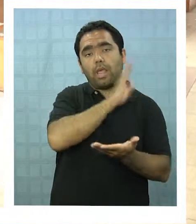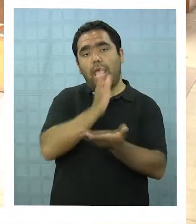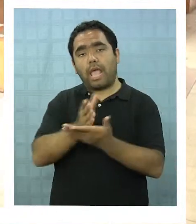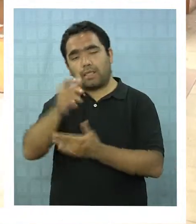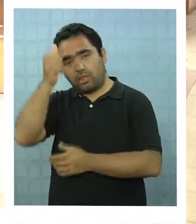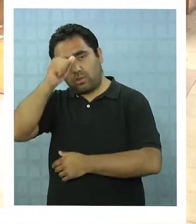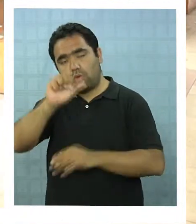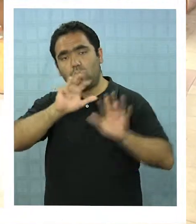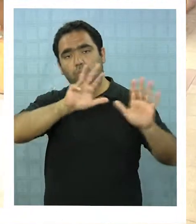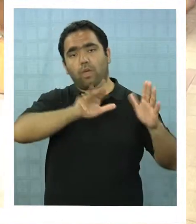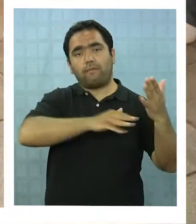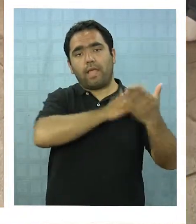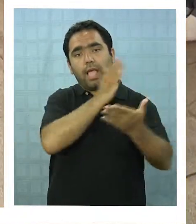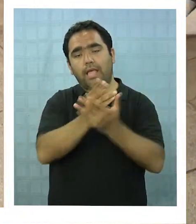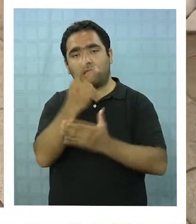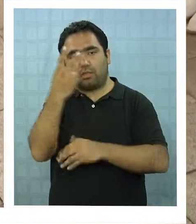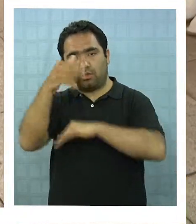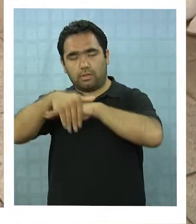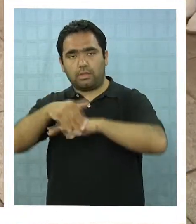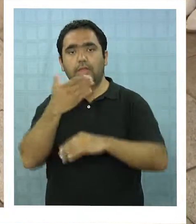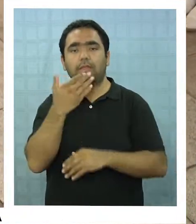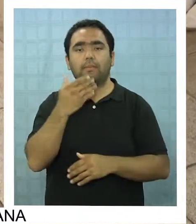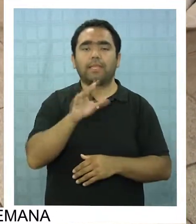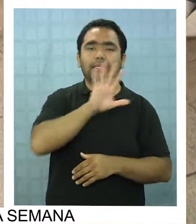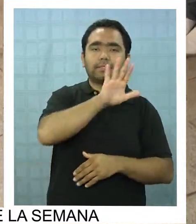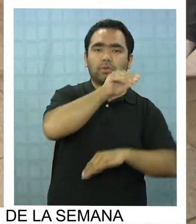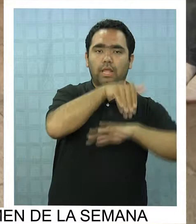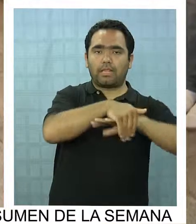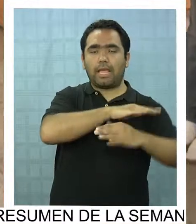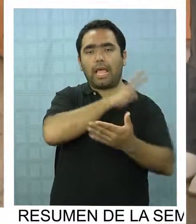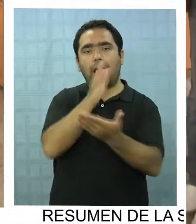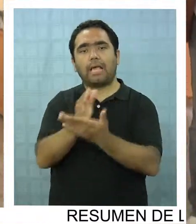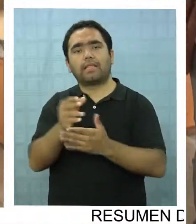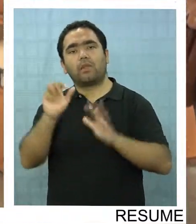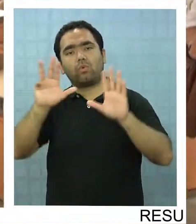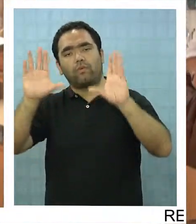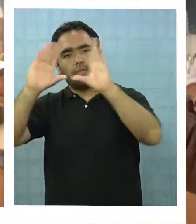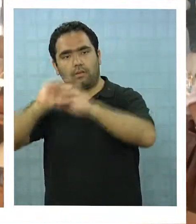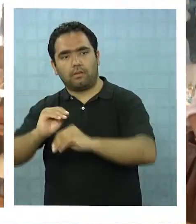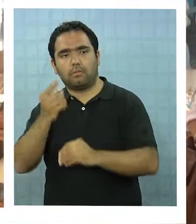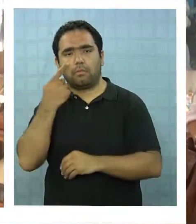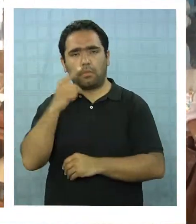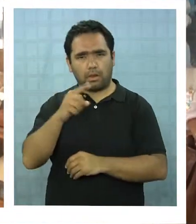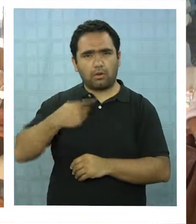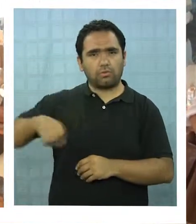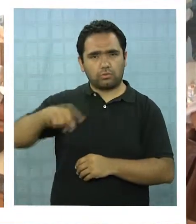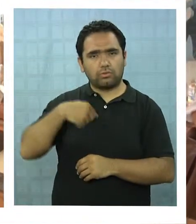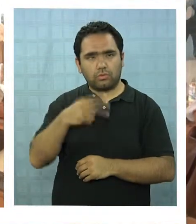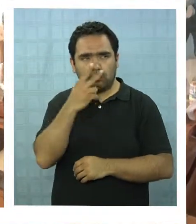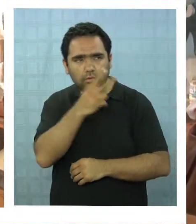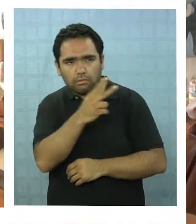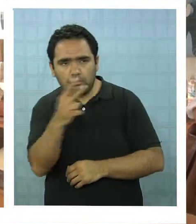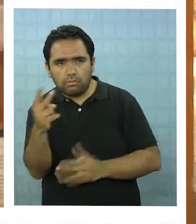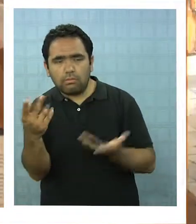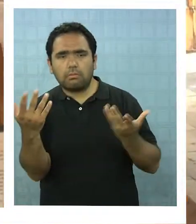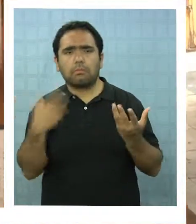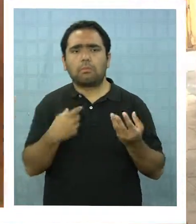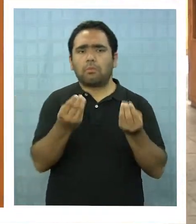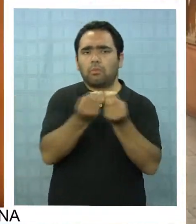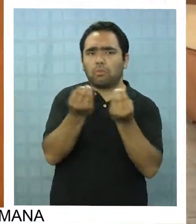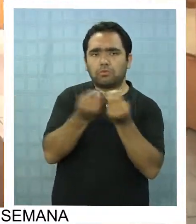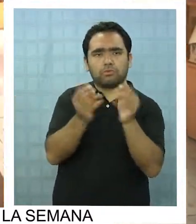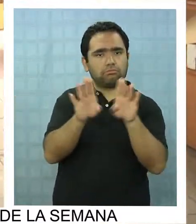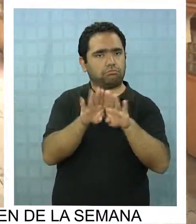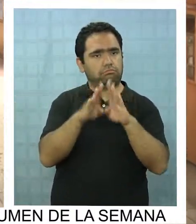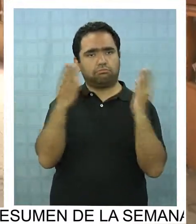domingo de 9 a 14 y de 17 a 21 horas. Sin embargo, hoy se puede ver que muchos de los locatarios del paseo artesanal